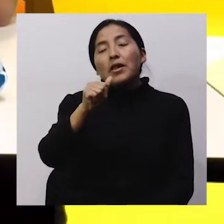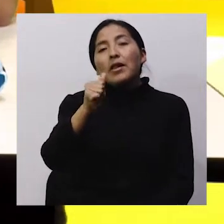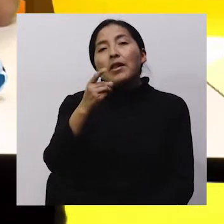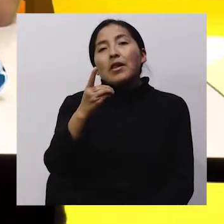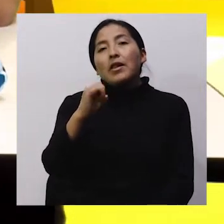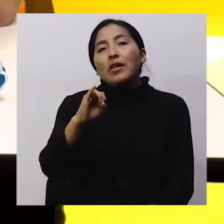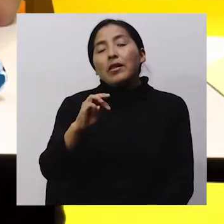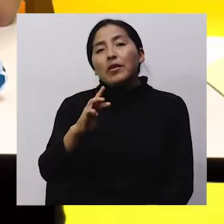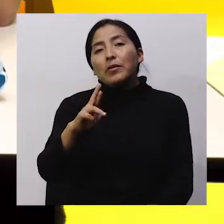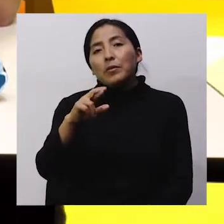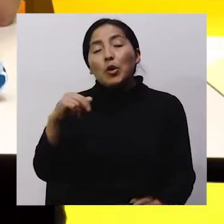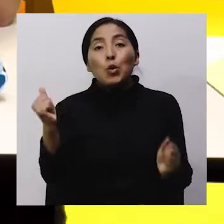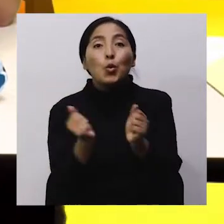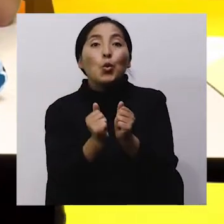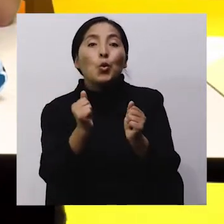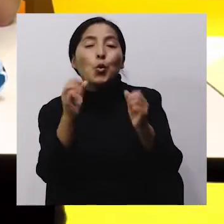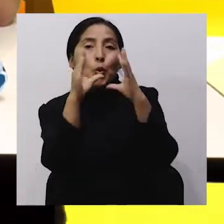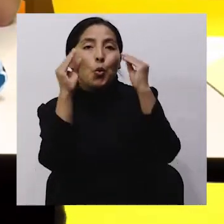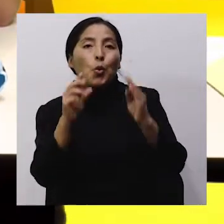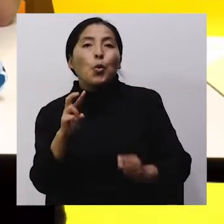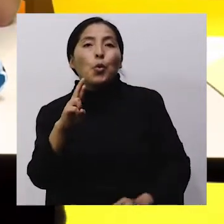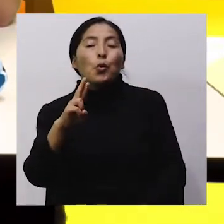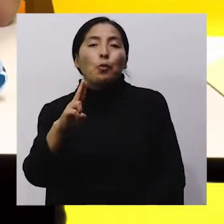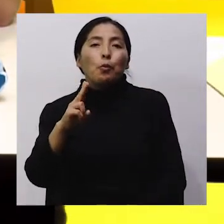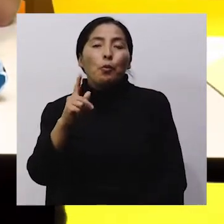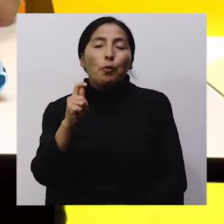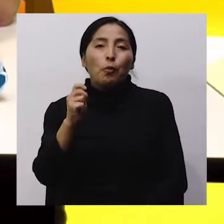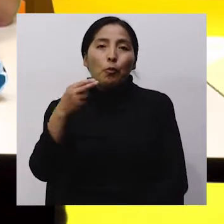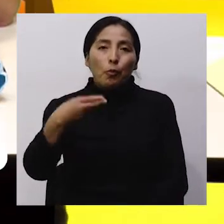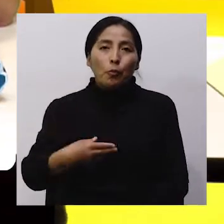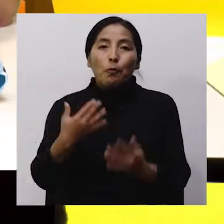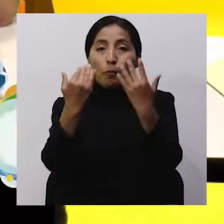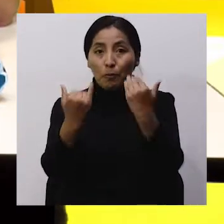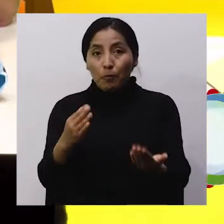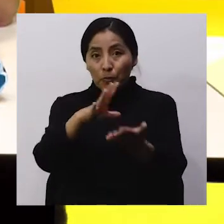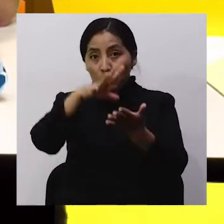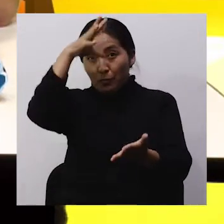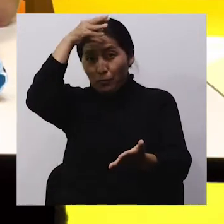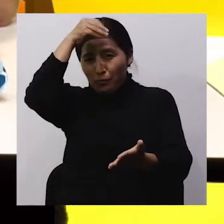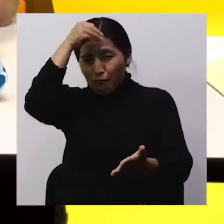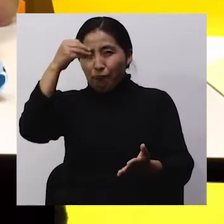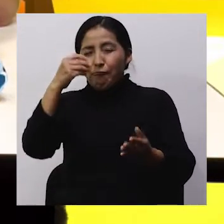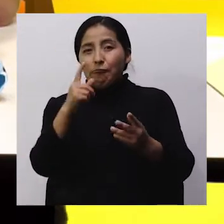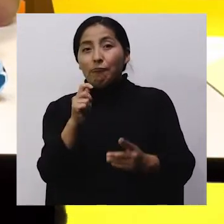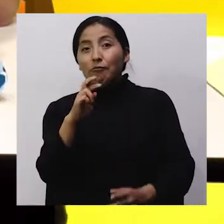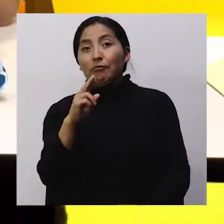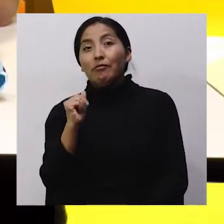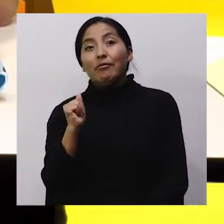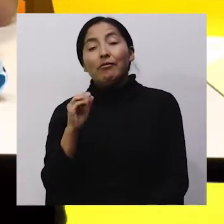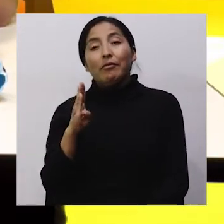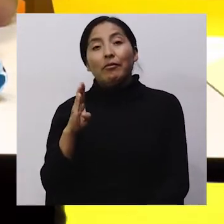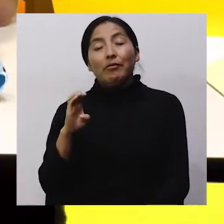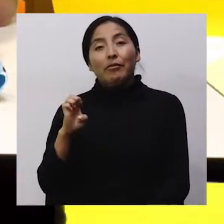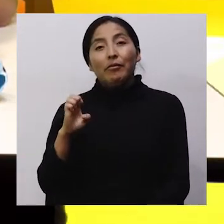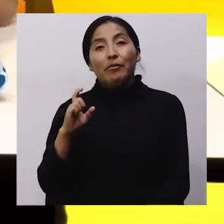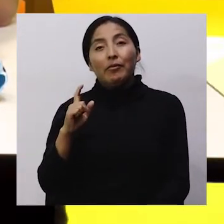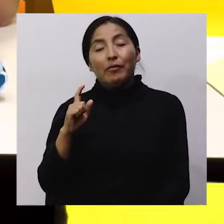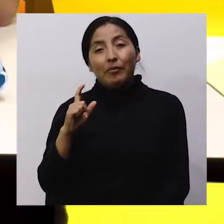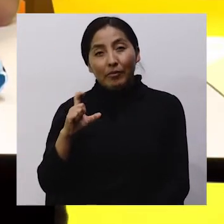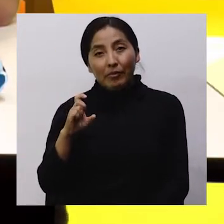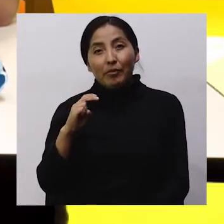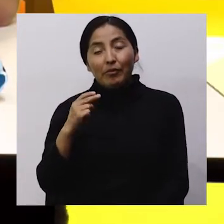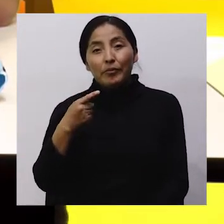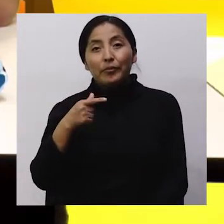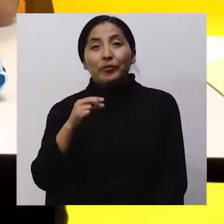y junto a... La profesora Ruth Hoy estaremos aprendiendo lo que son los trabalenguas